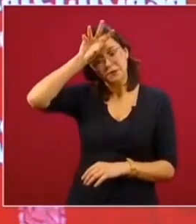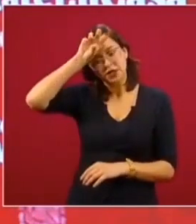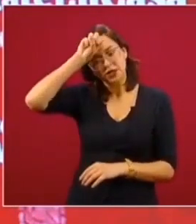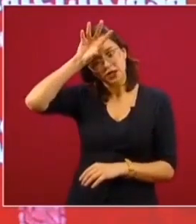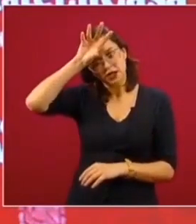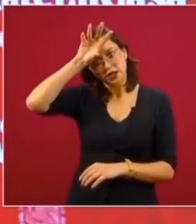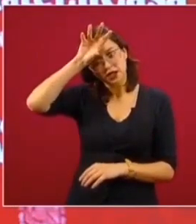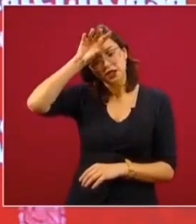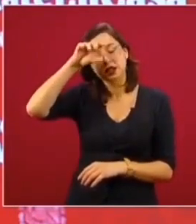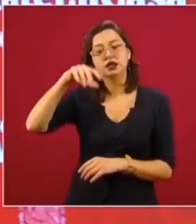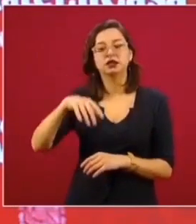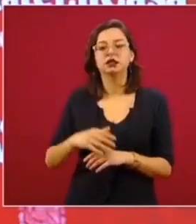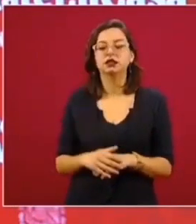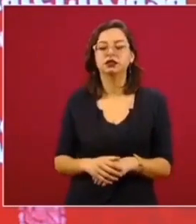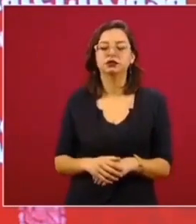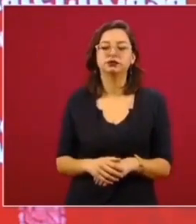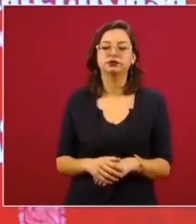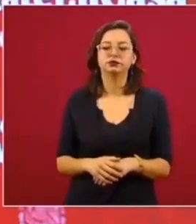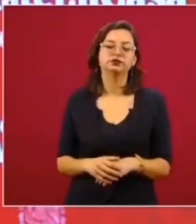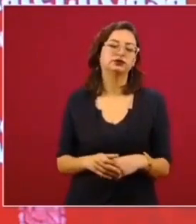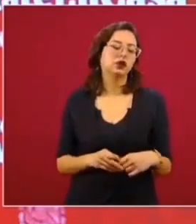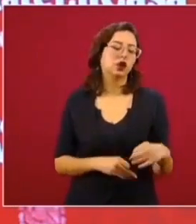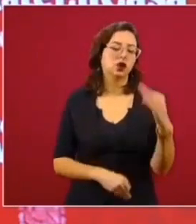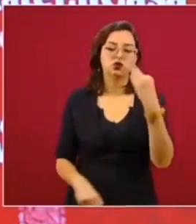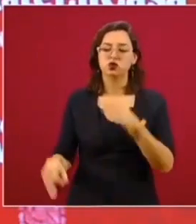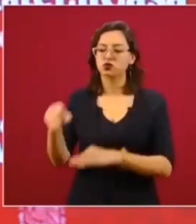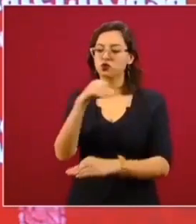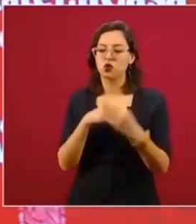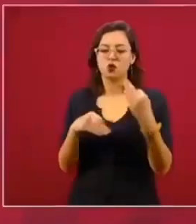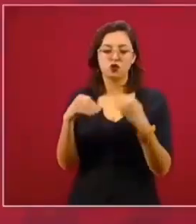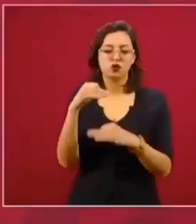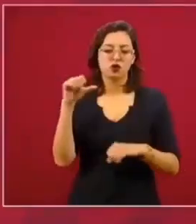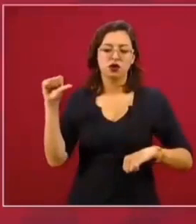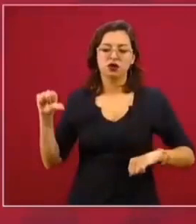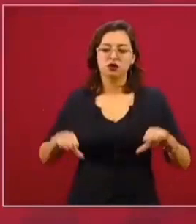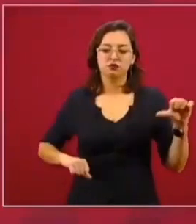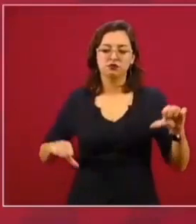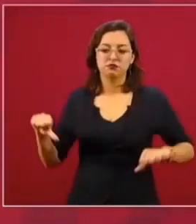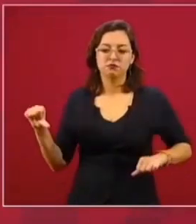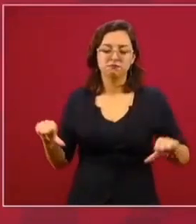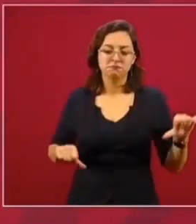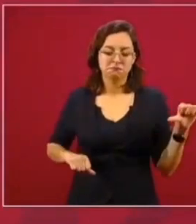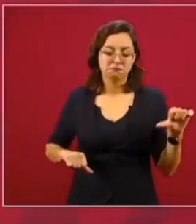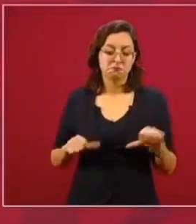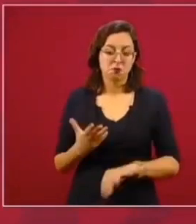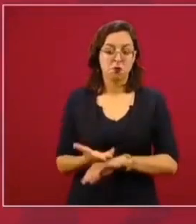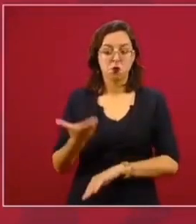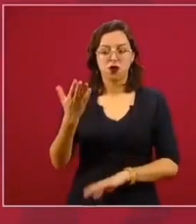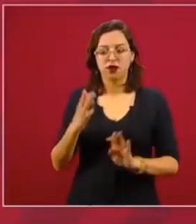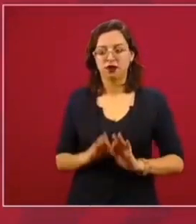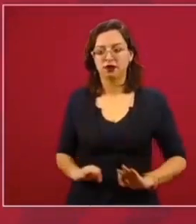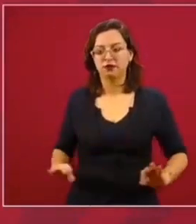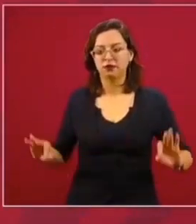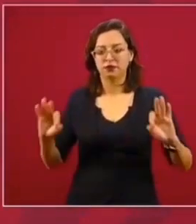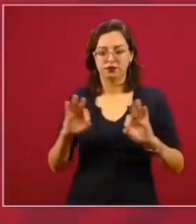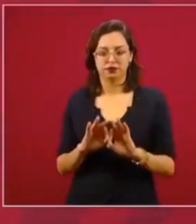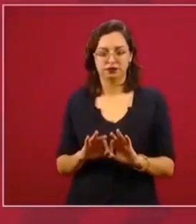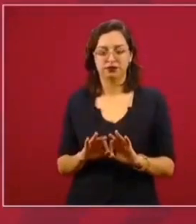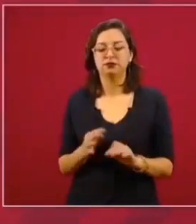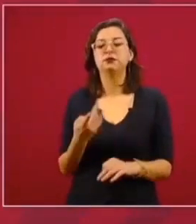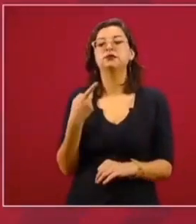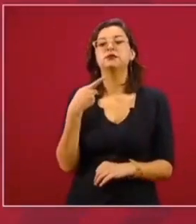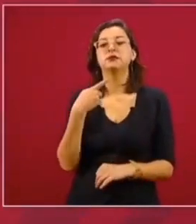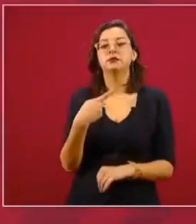todas las actividades que son muy importantes en lo económico, pero que también